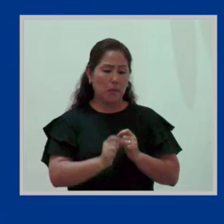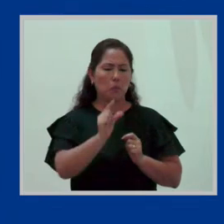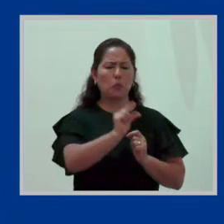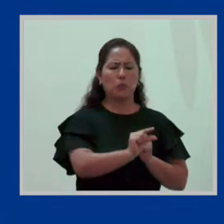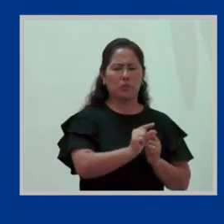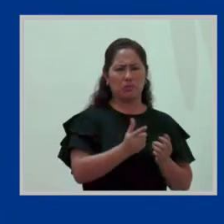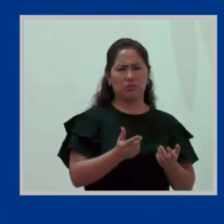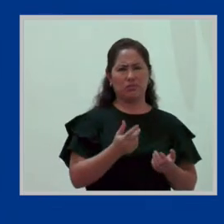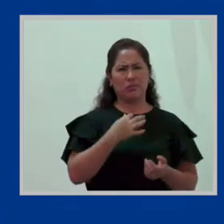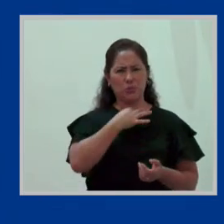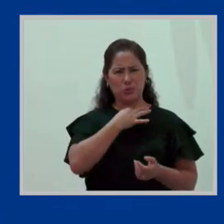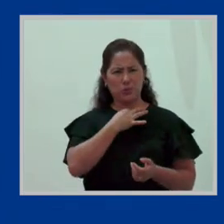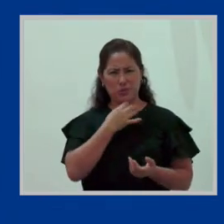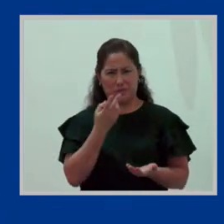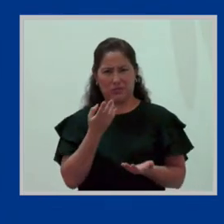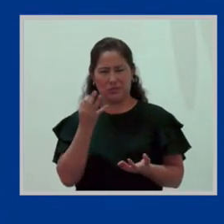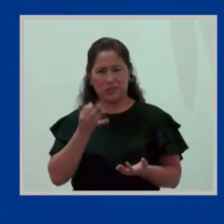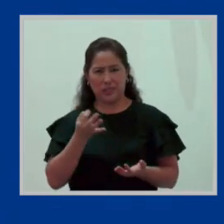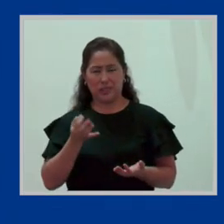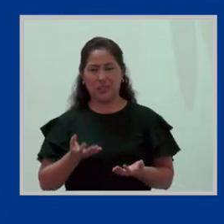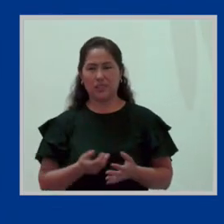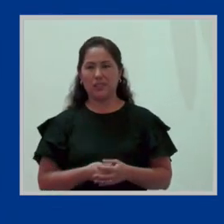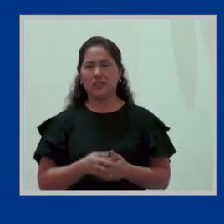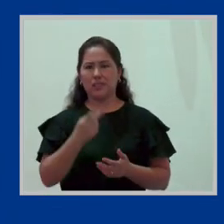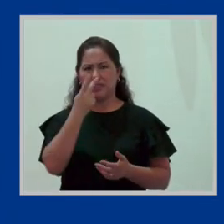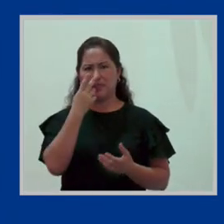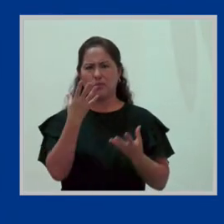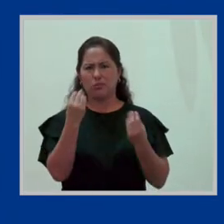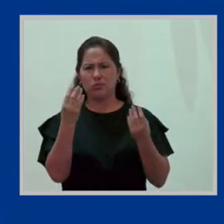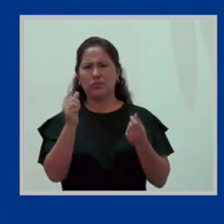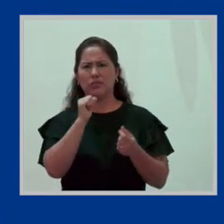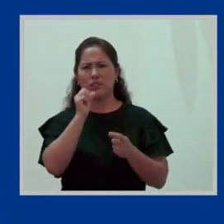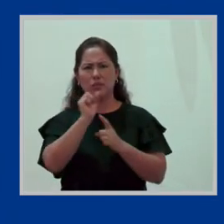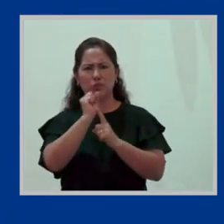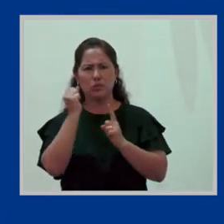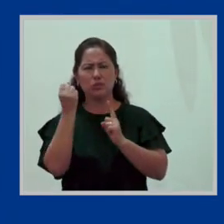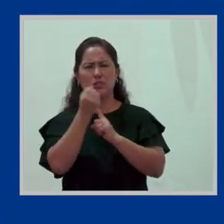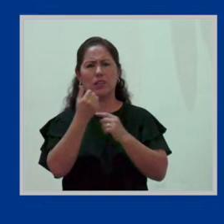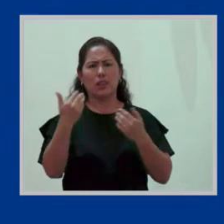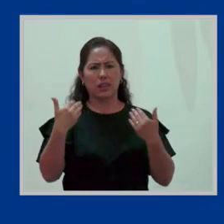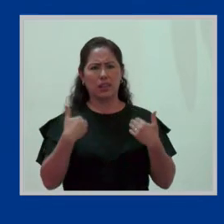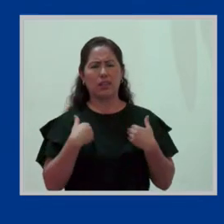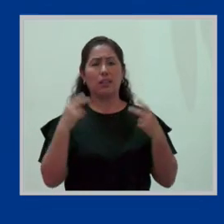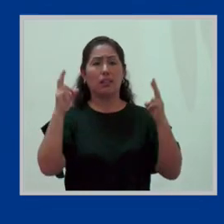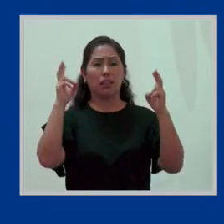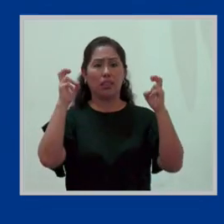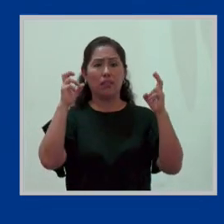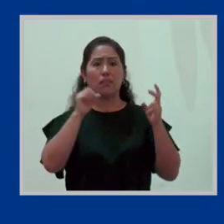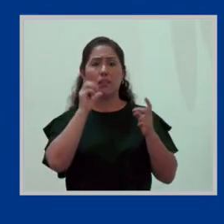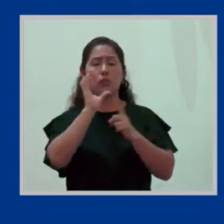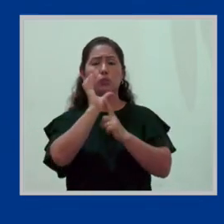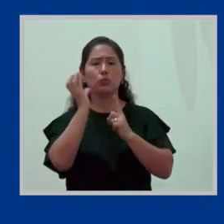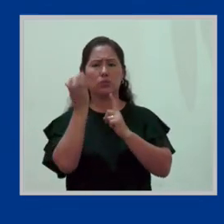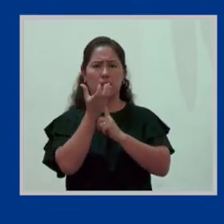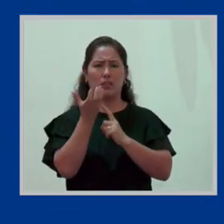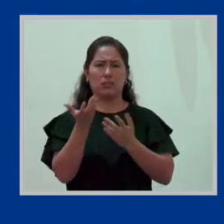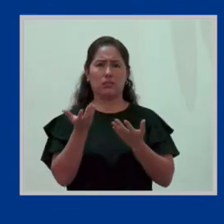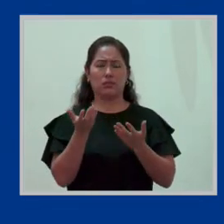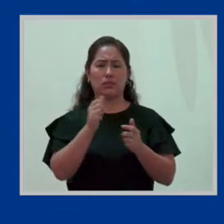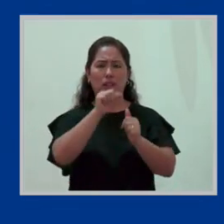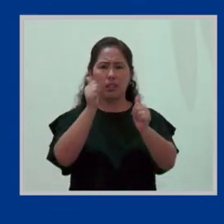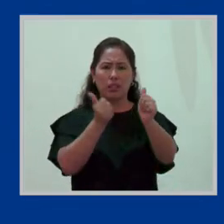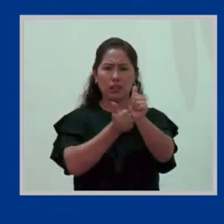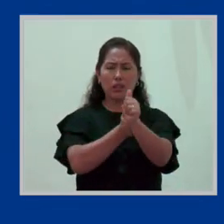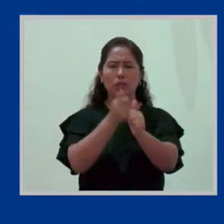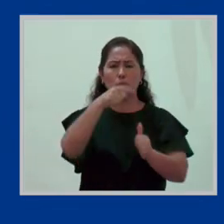Y de nuevo, esto es un arraigo además bastante social y tiene mucho, mucho tema cultural detrás. Pero es